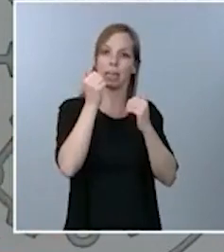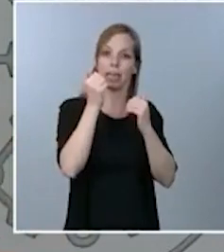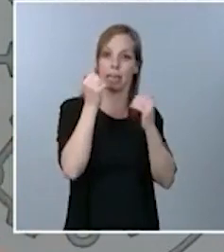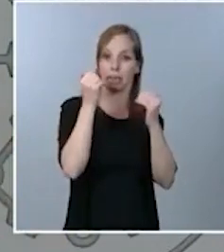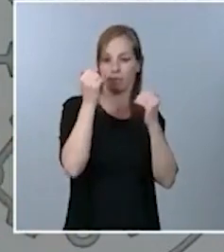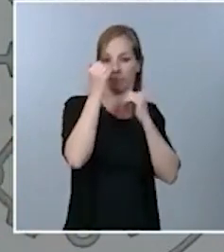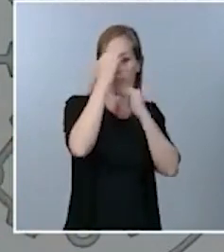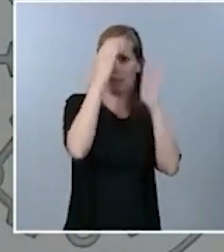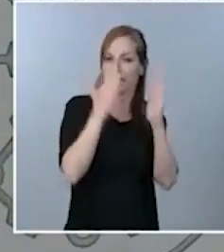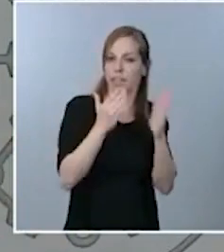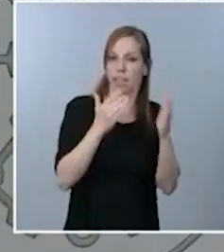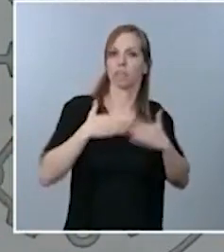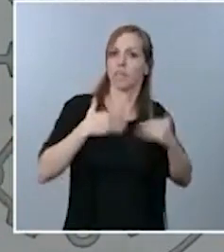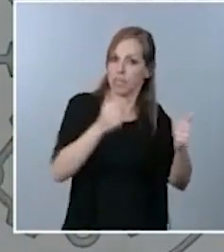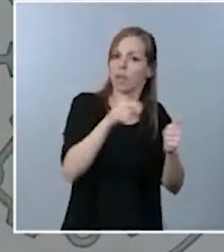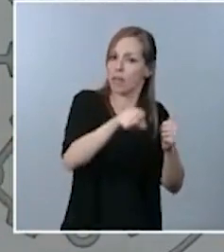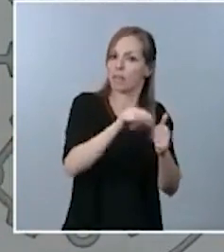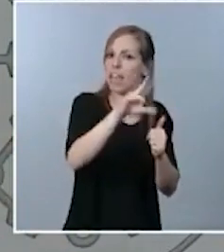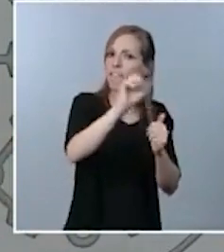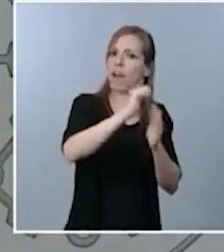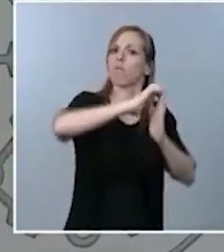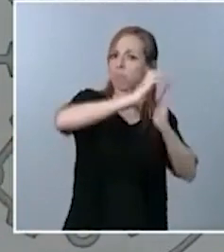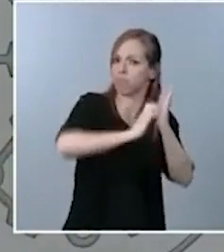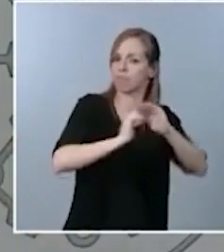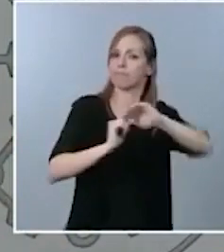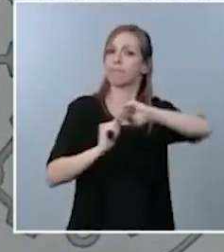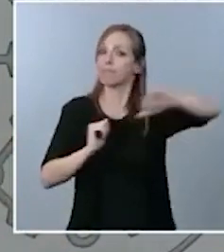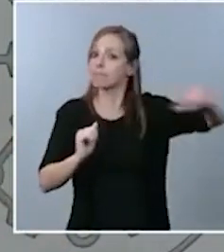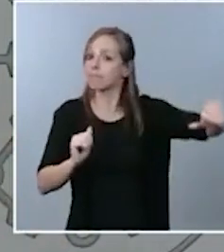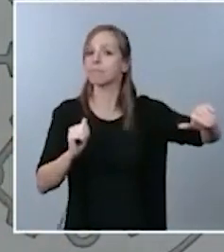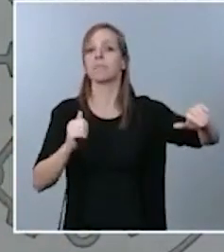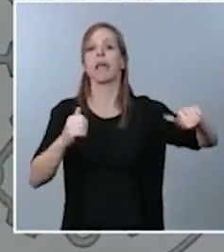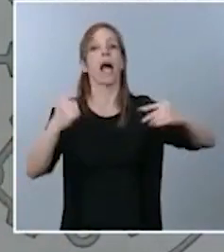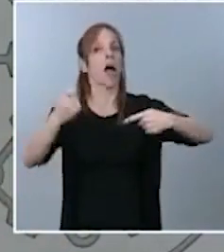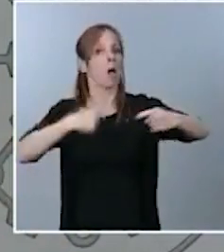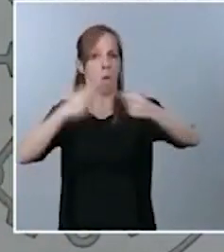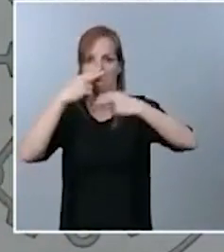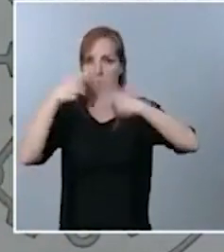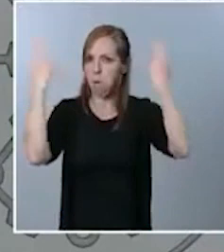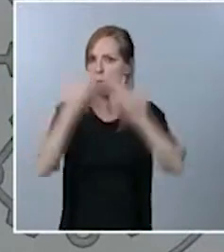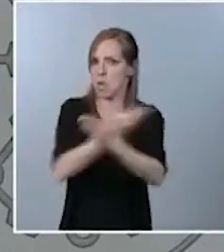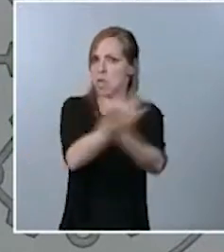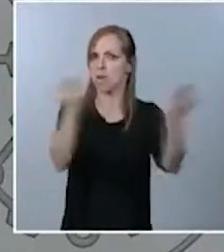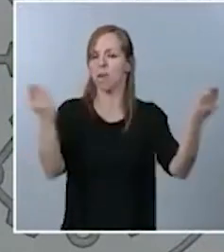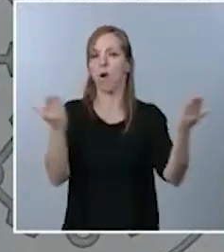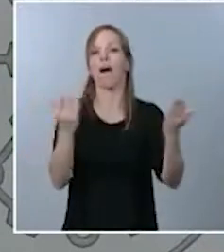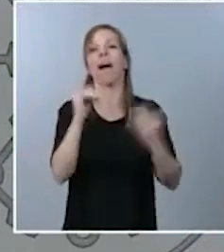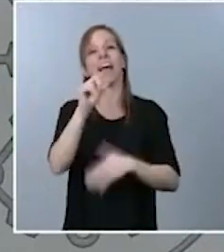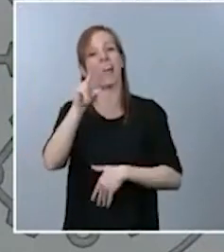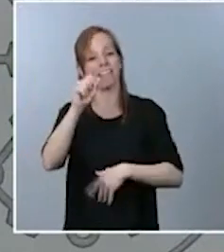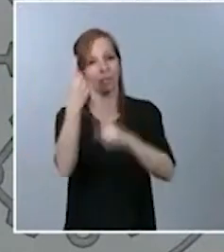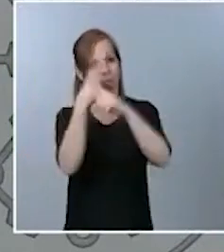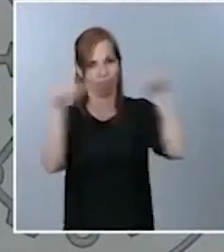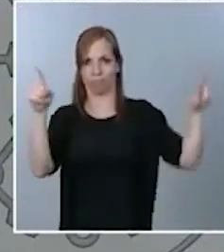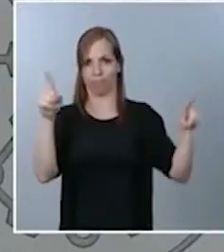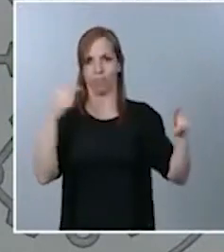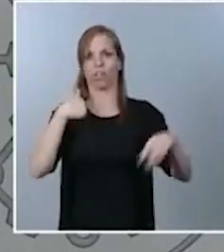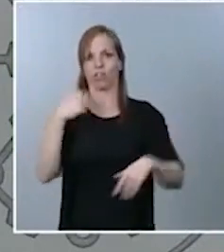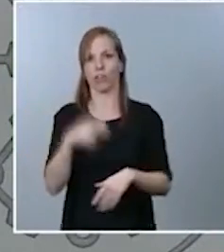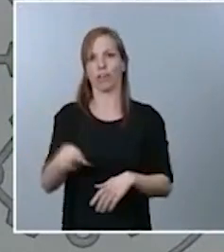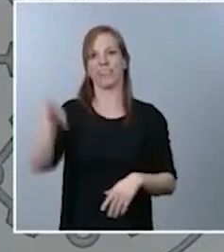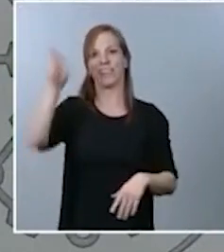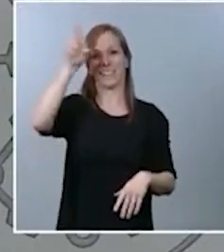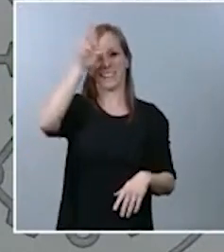está reducido, del precio de la mascarilla venta al público. Y vuelvo a reiterar, que creo que la